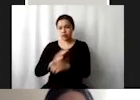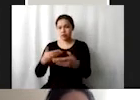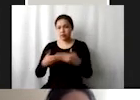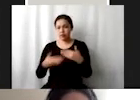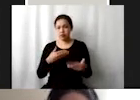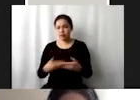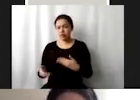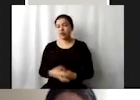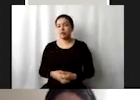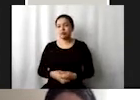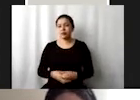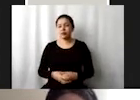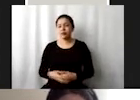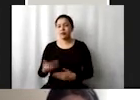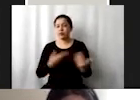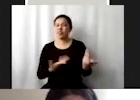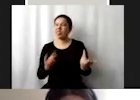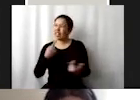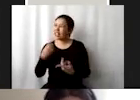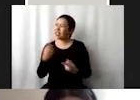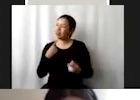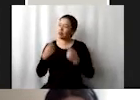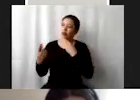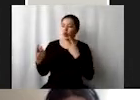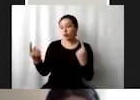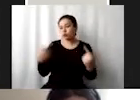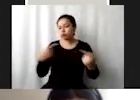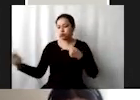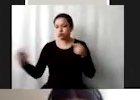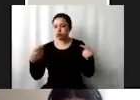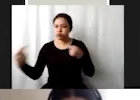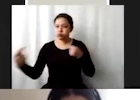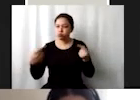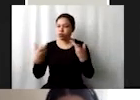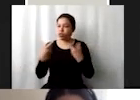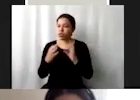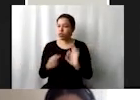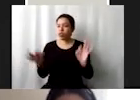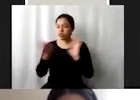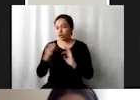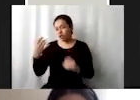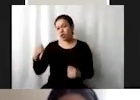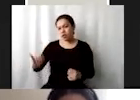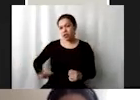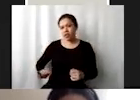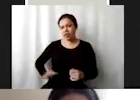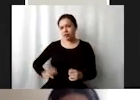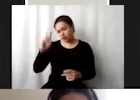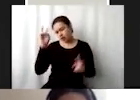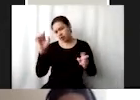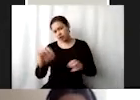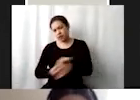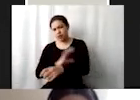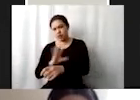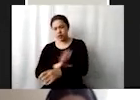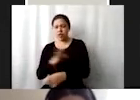un debate digamos interesante en el tema de la energía porque pues todavía tenemos al menos